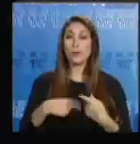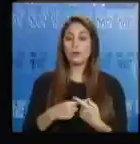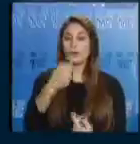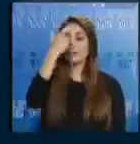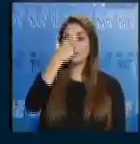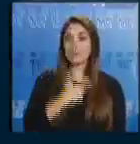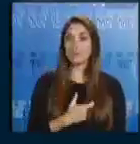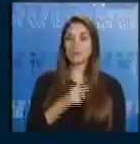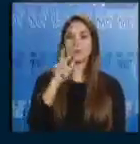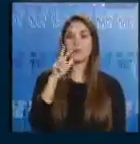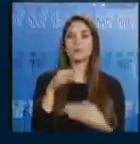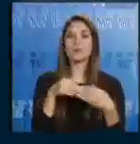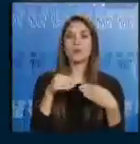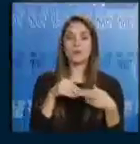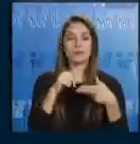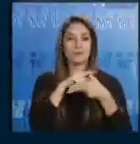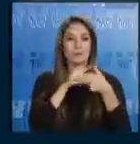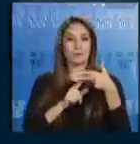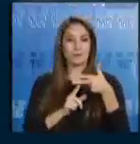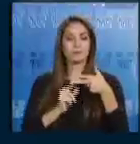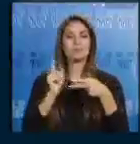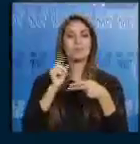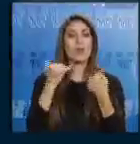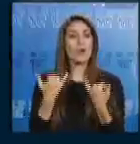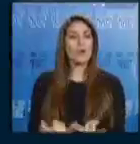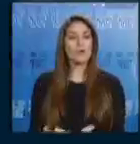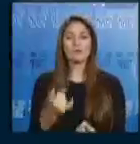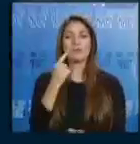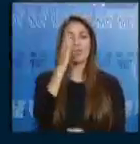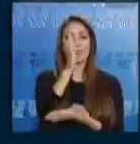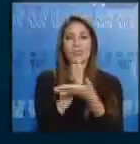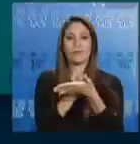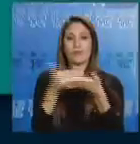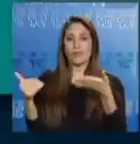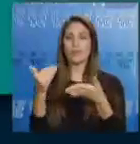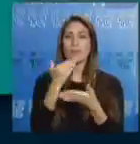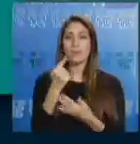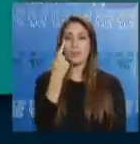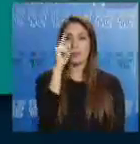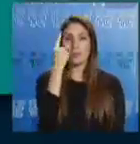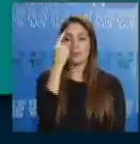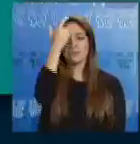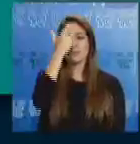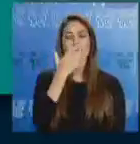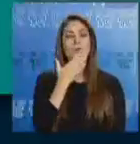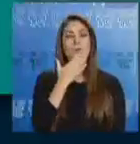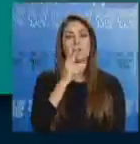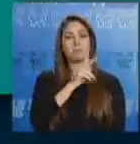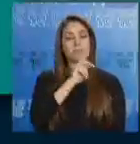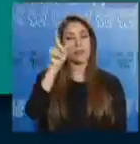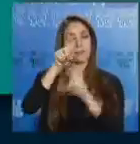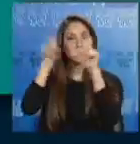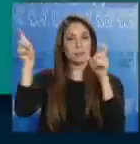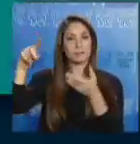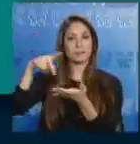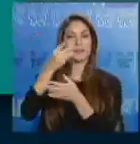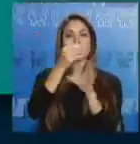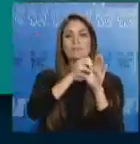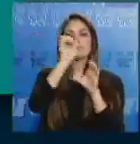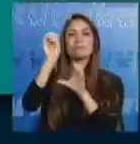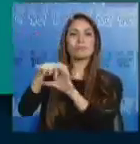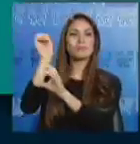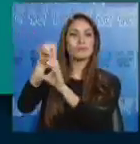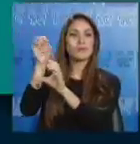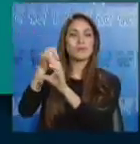persona acumulaba tres dólares en el fondo de cesantía, hoy ese valor se divide. Un dólar que correspondería al aporte patronal va a un fondo solidario